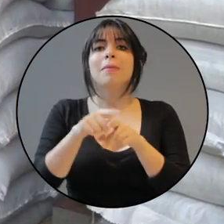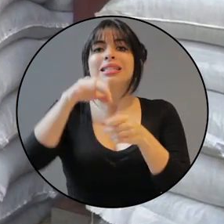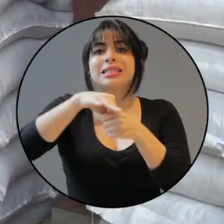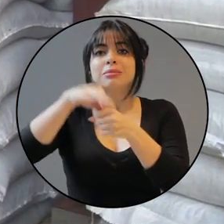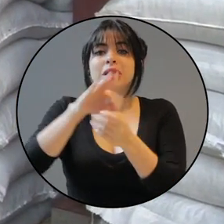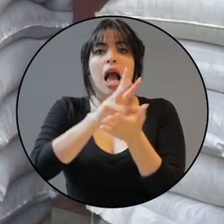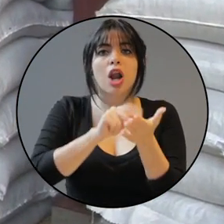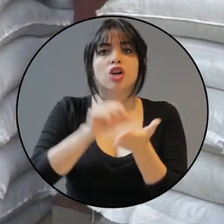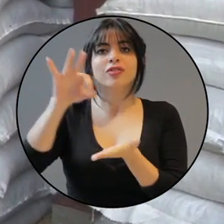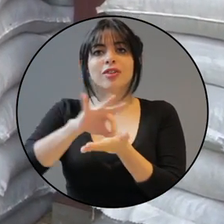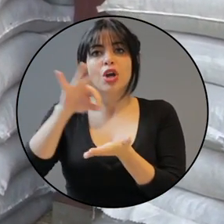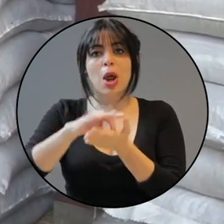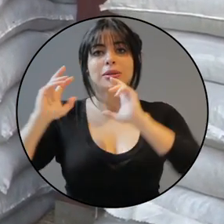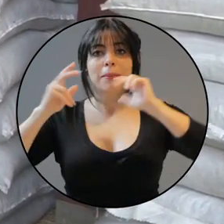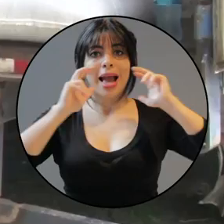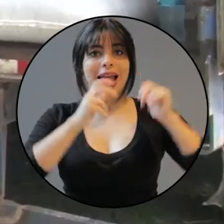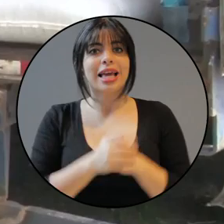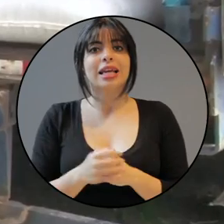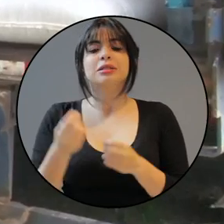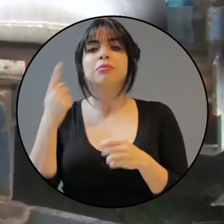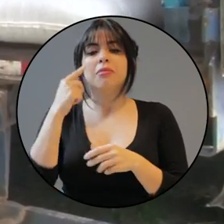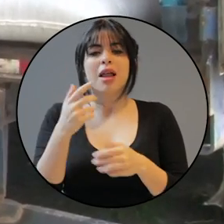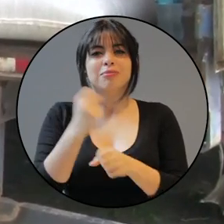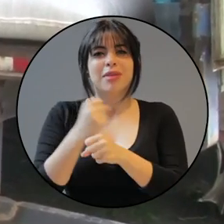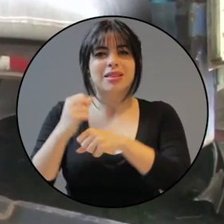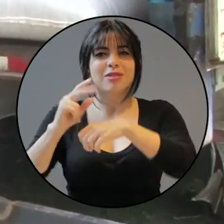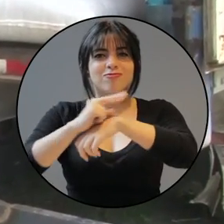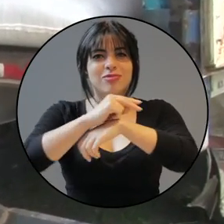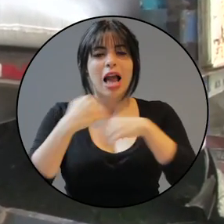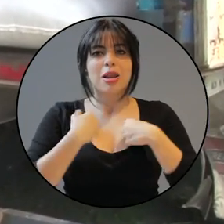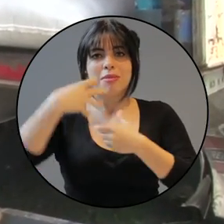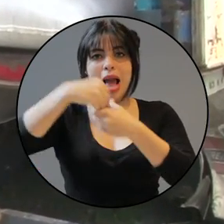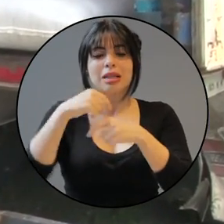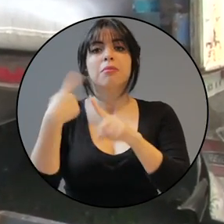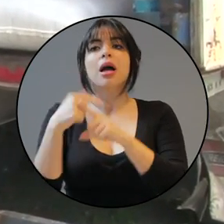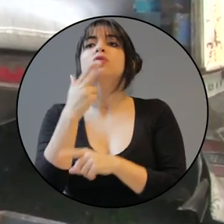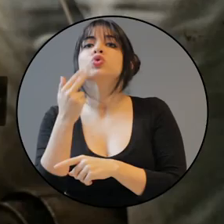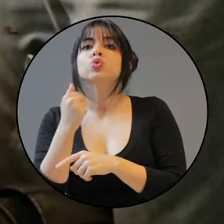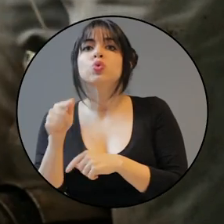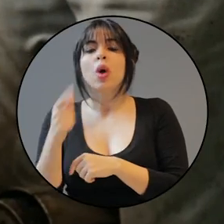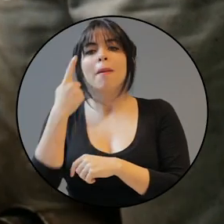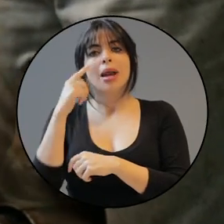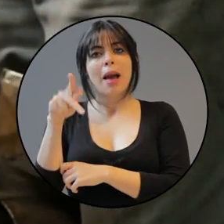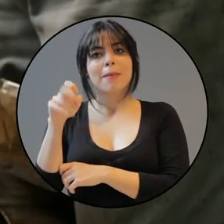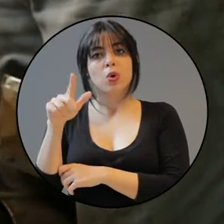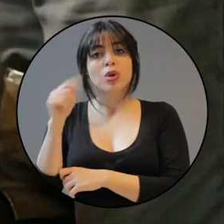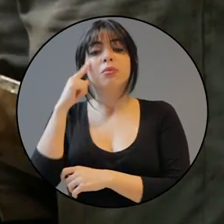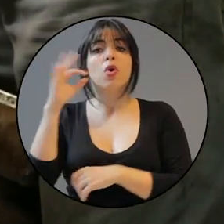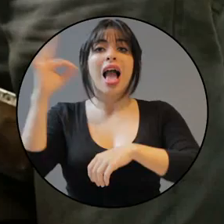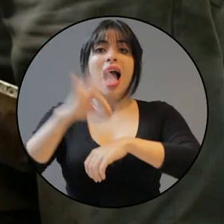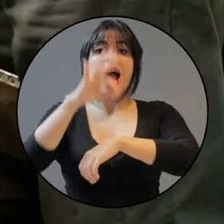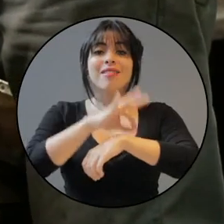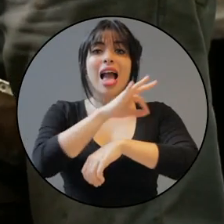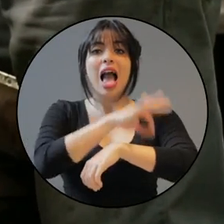semillas de arroz, frijol y maíz, herbicidas, fertilizantes y azúcar para los apicultores, porque las abejas han